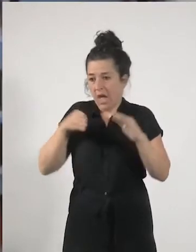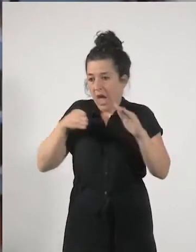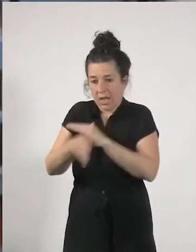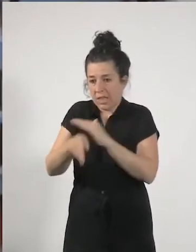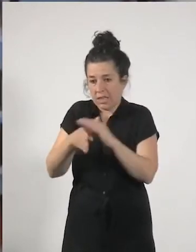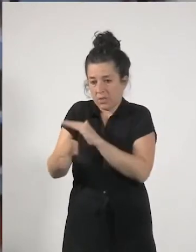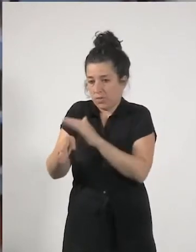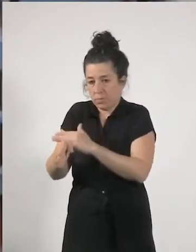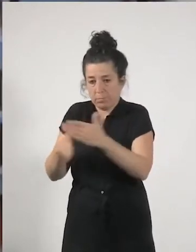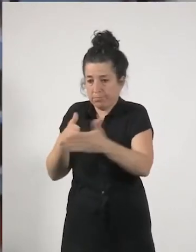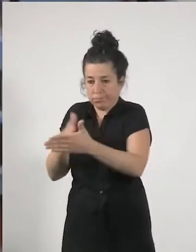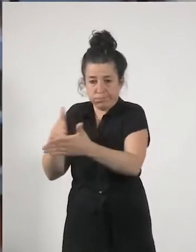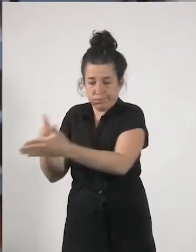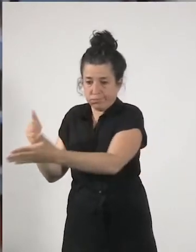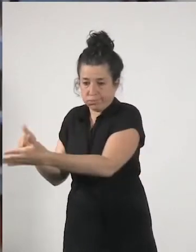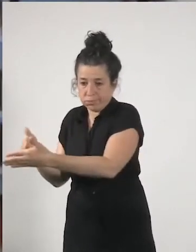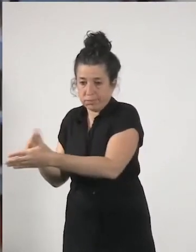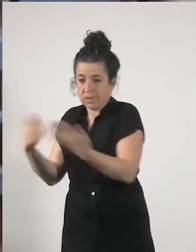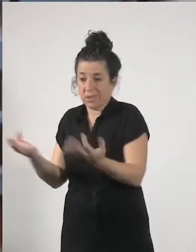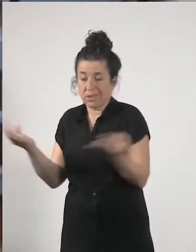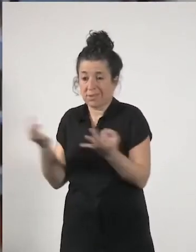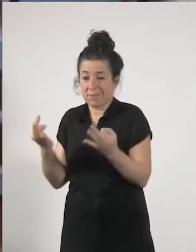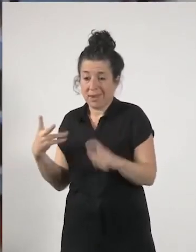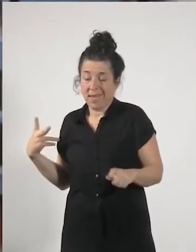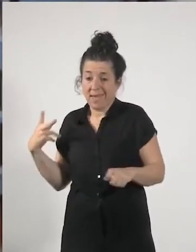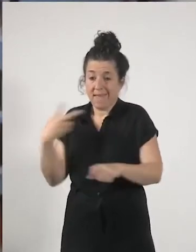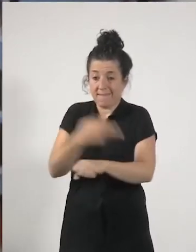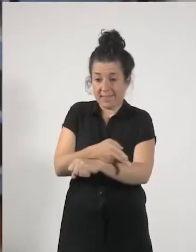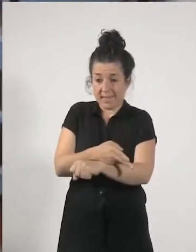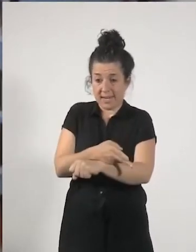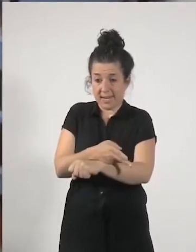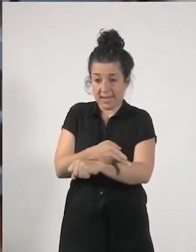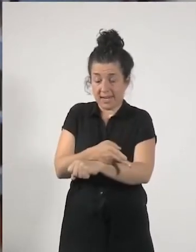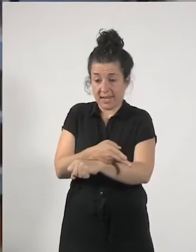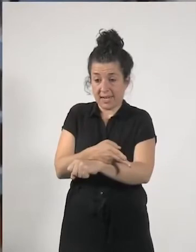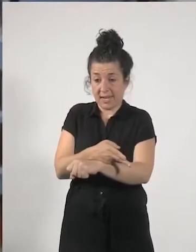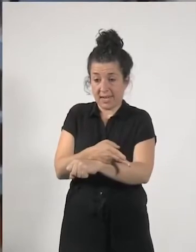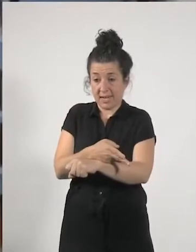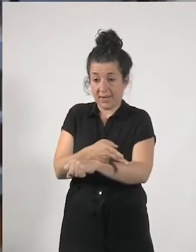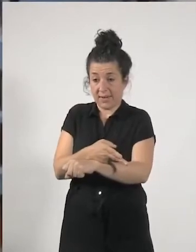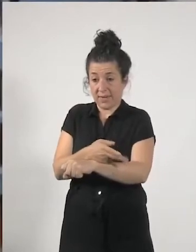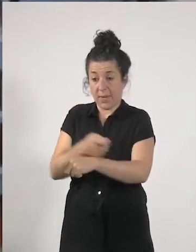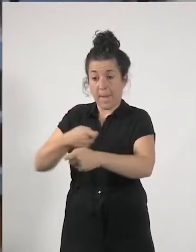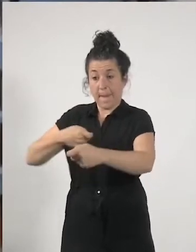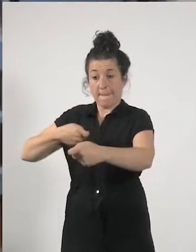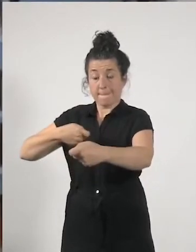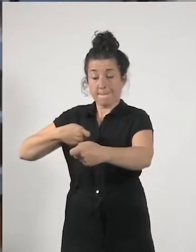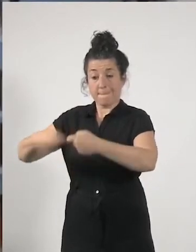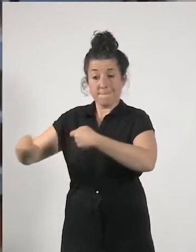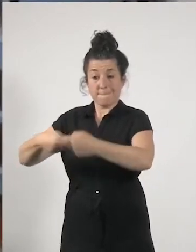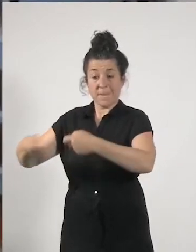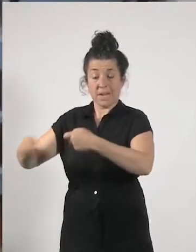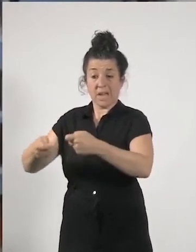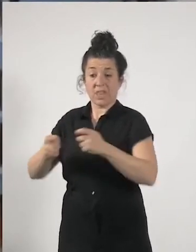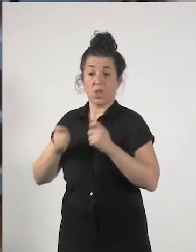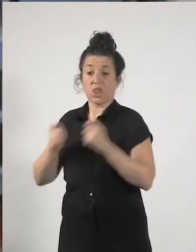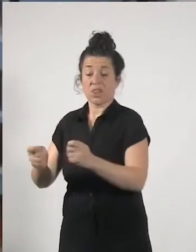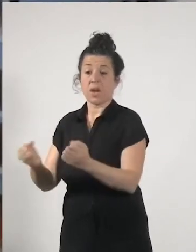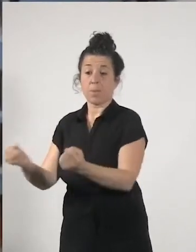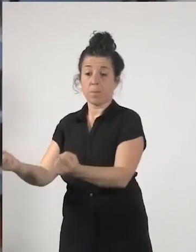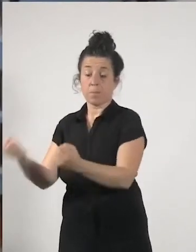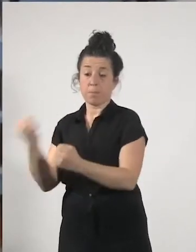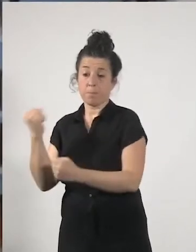pues habría que evitar ¿no? dejar en manos del mercado algunas